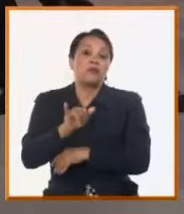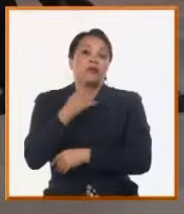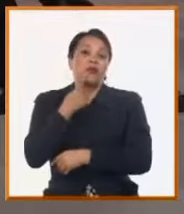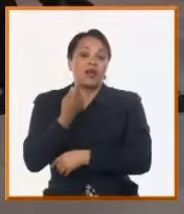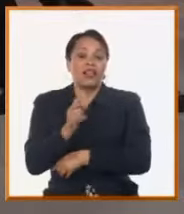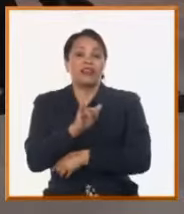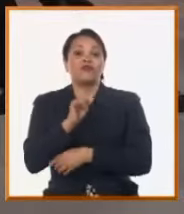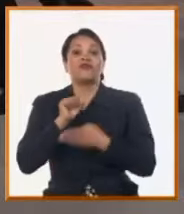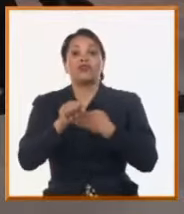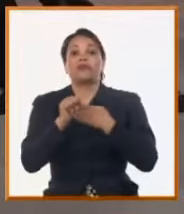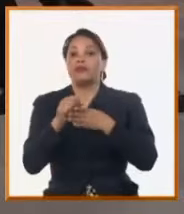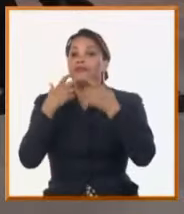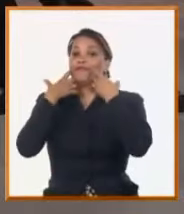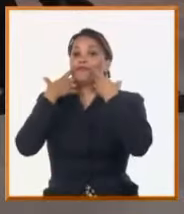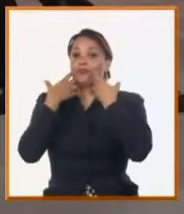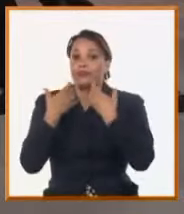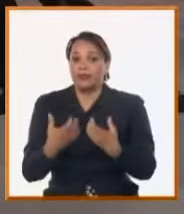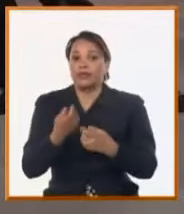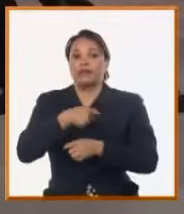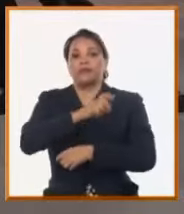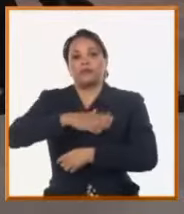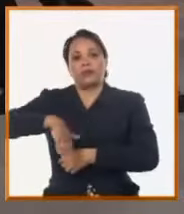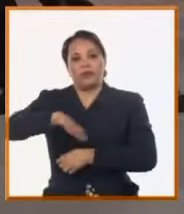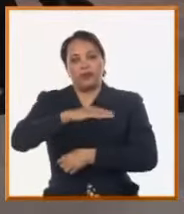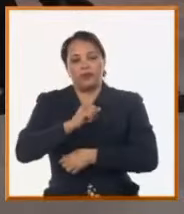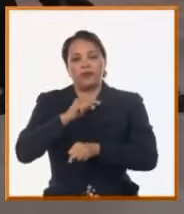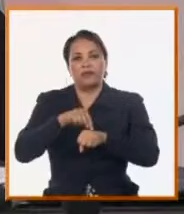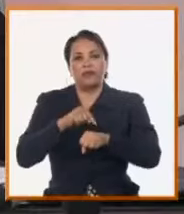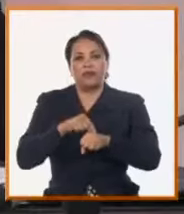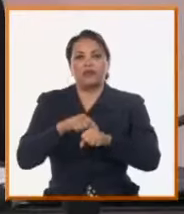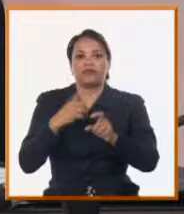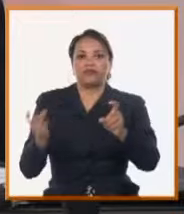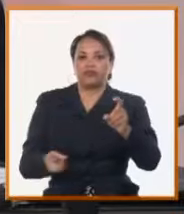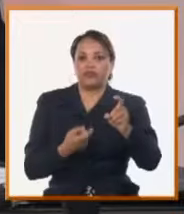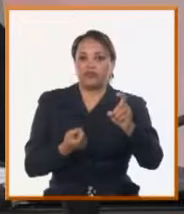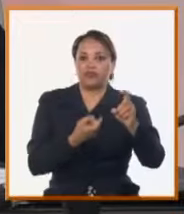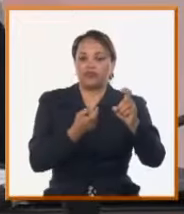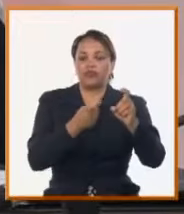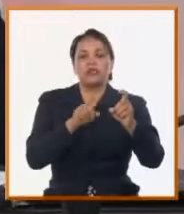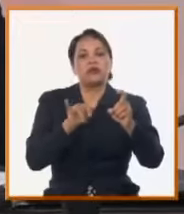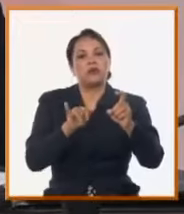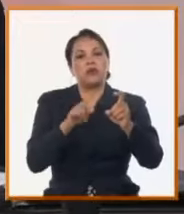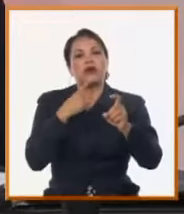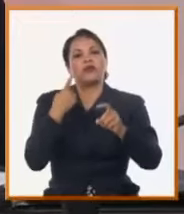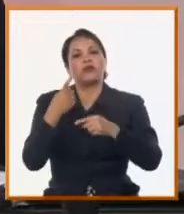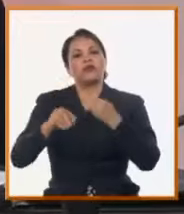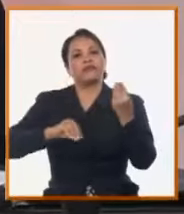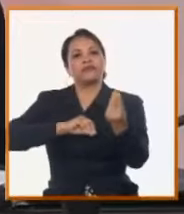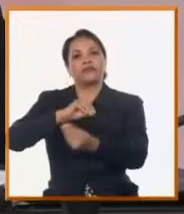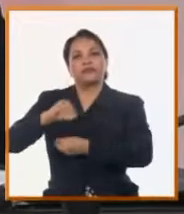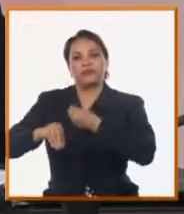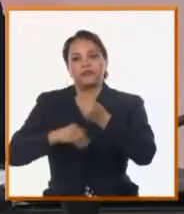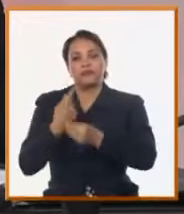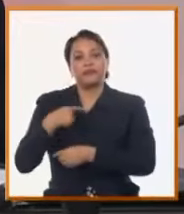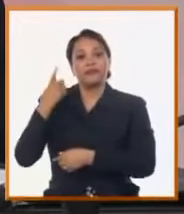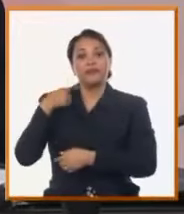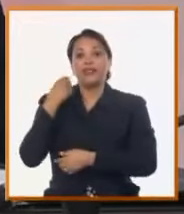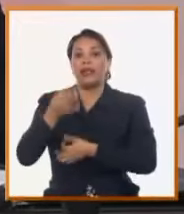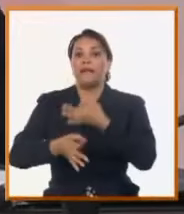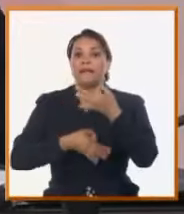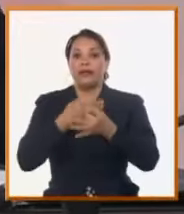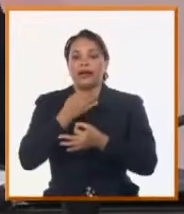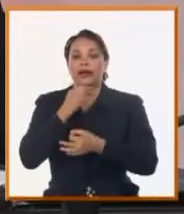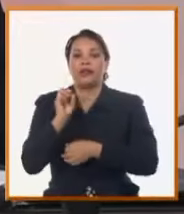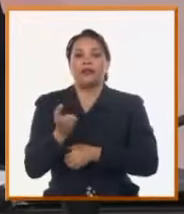servicio vital para la nación. En medio de los desafíos, pues se está renovando, ayer se explicaba un tercio de los